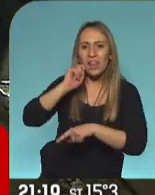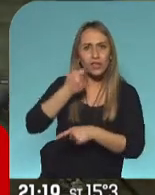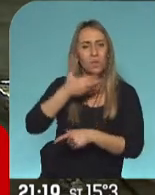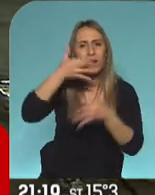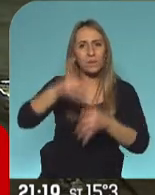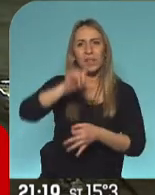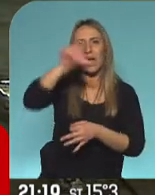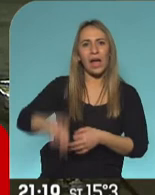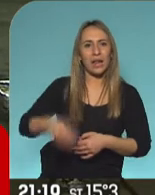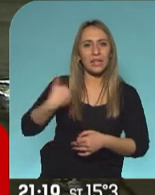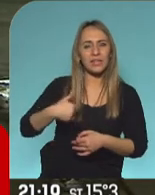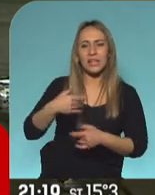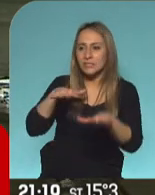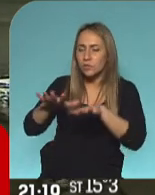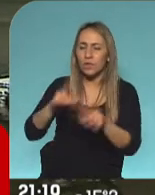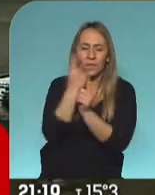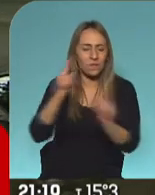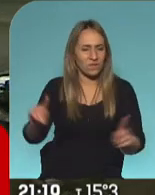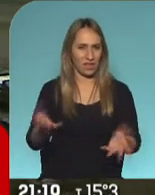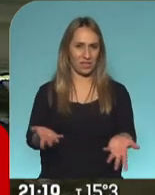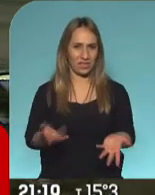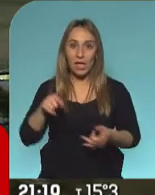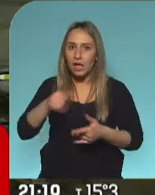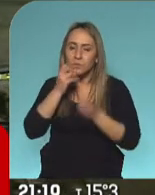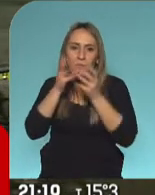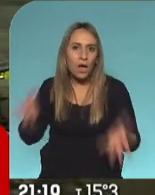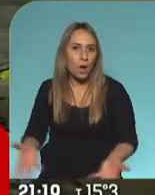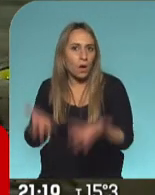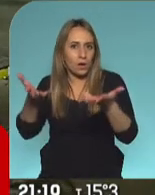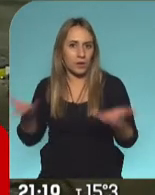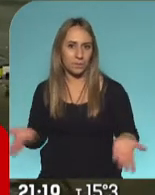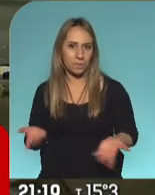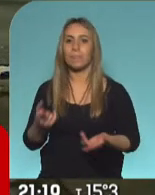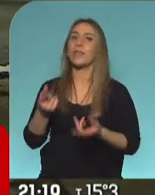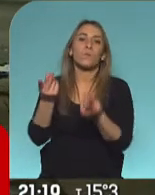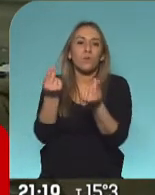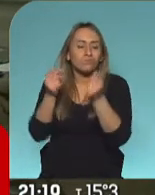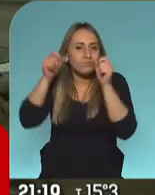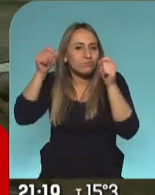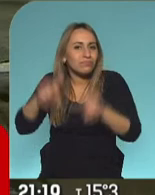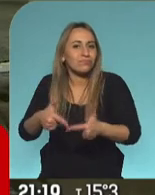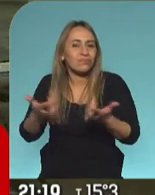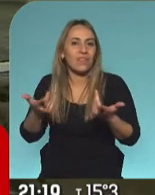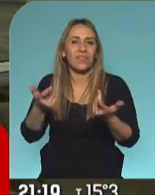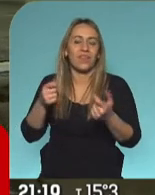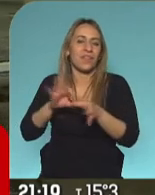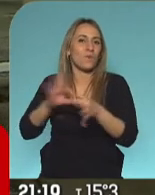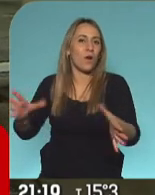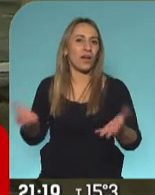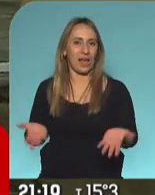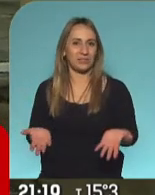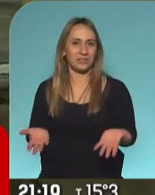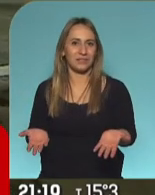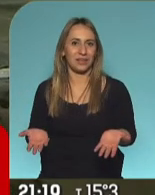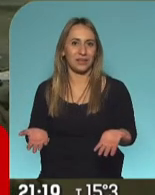país, parece que es mucho más constructivo, y que tiene que ver además, con la esencia de la democracia, si